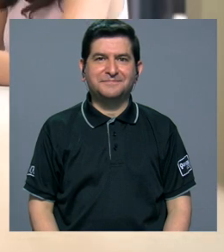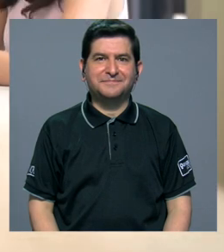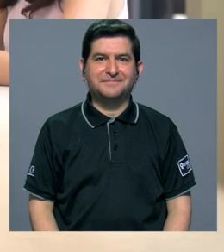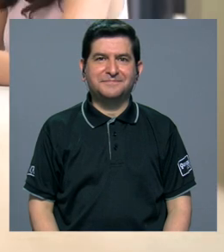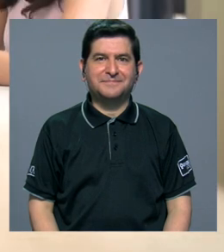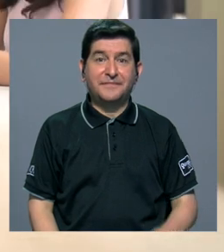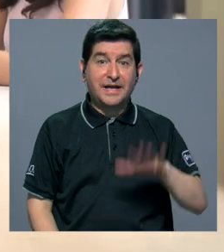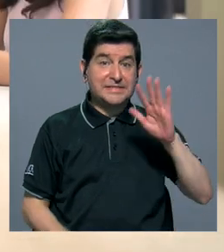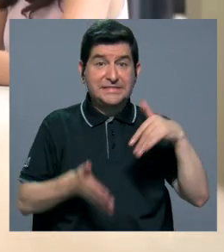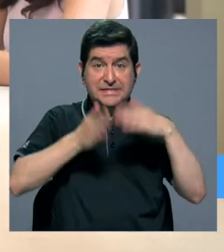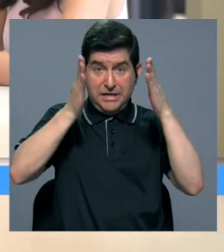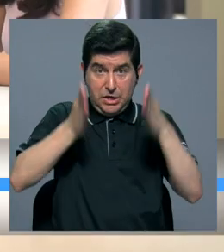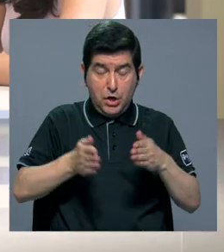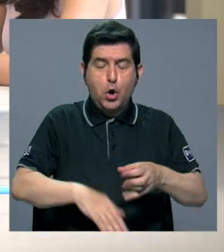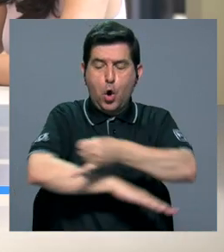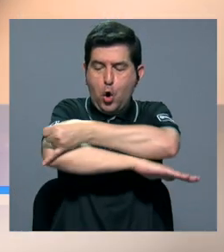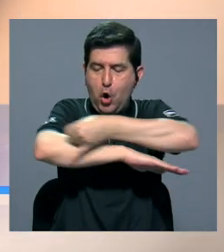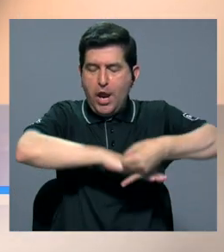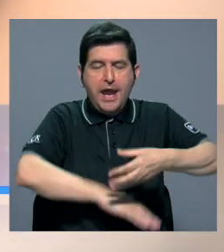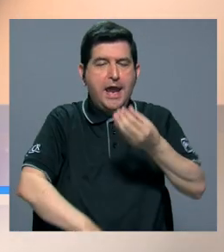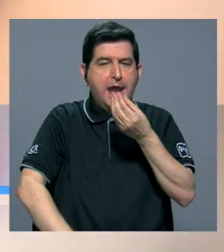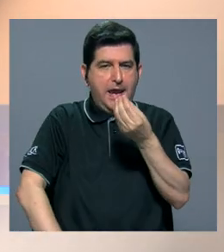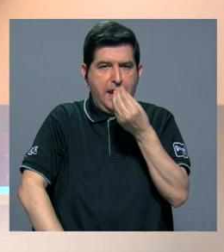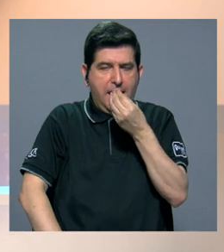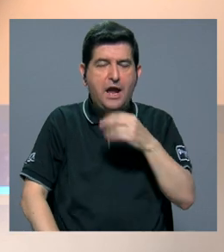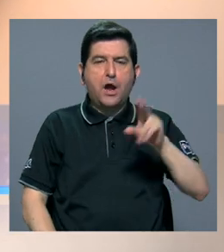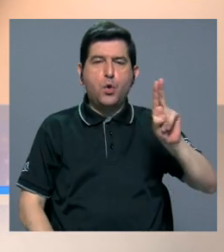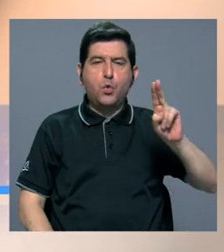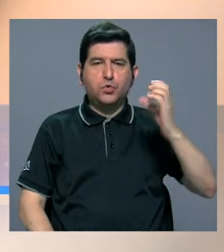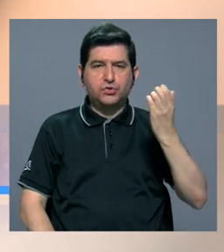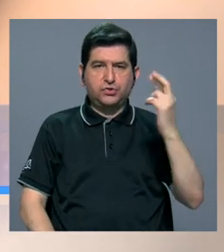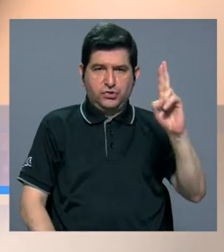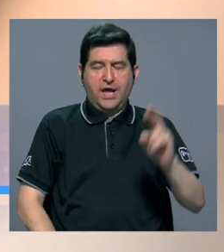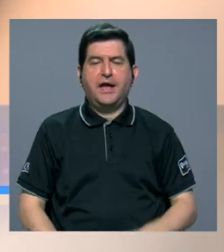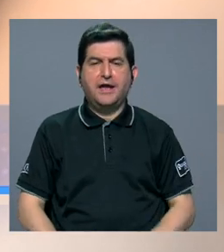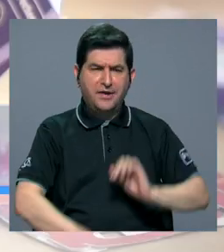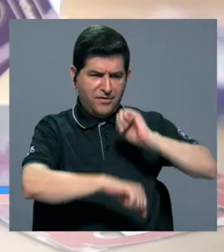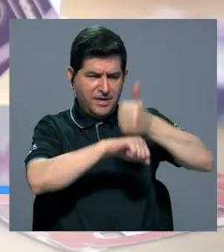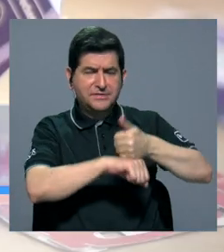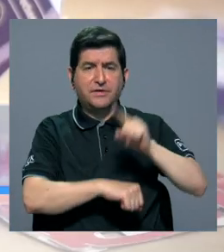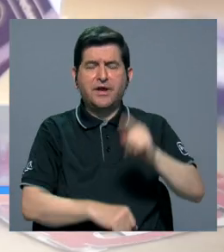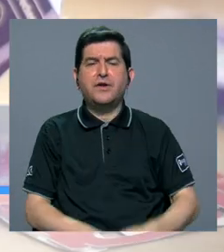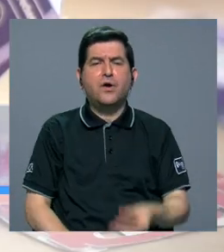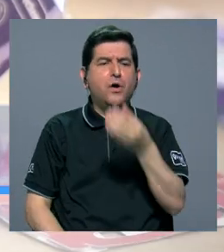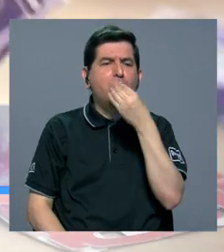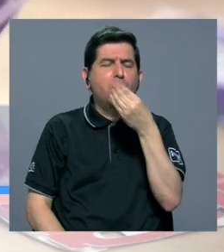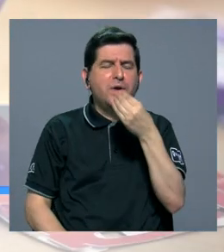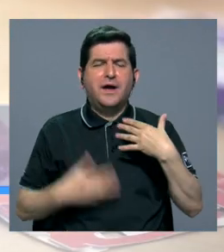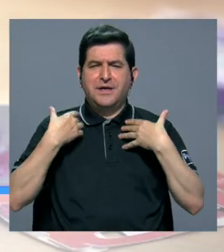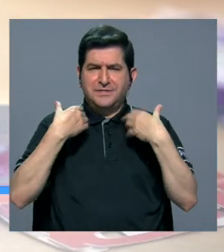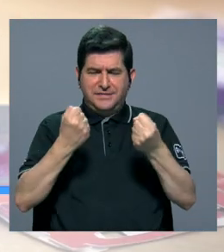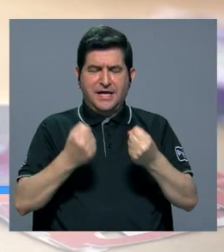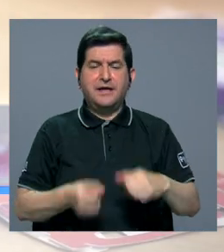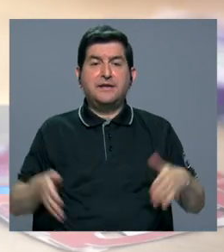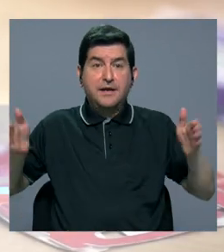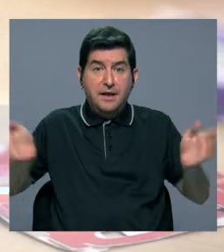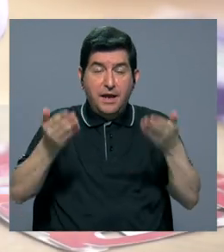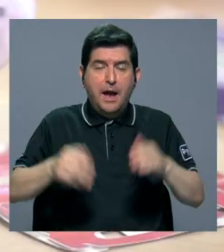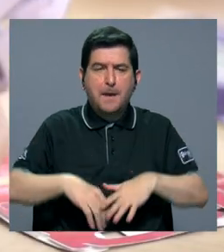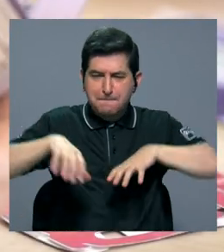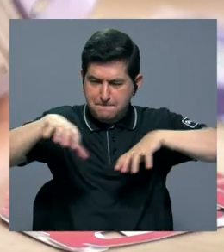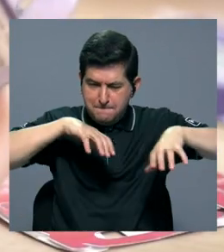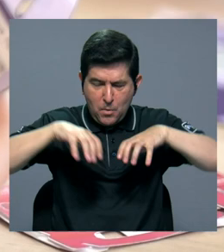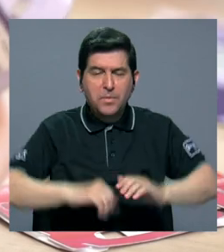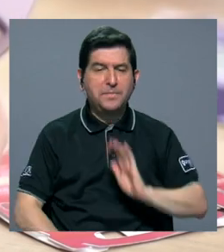5 estudiantes de ingeniería de alimentos de la UCR crearon una merienda saludable para estimular la